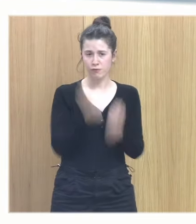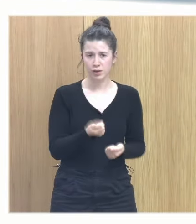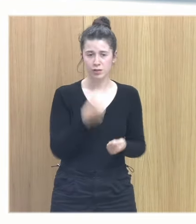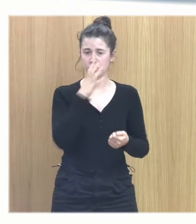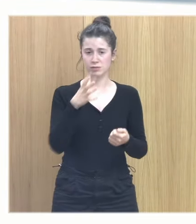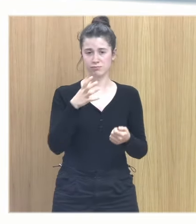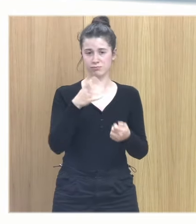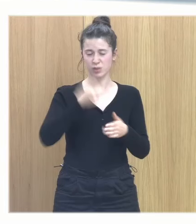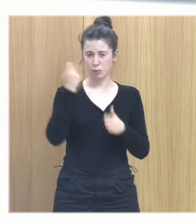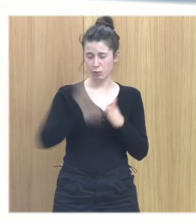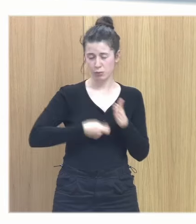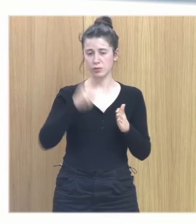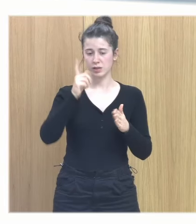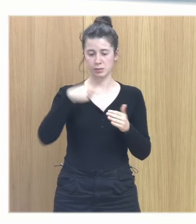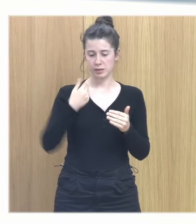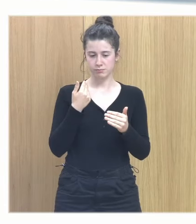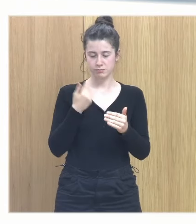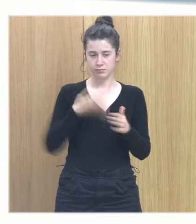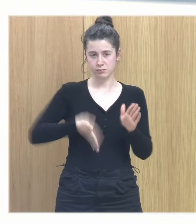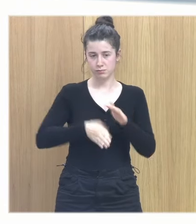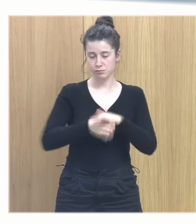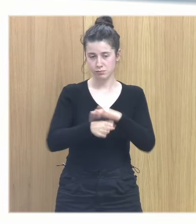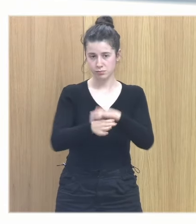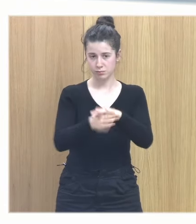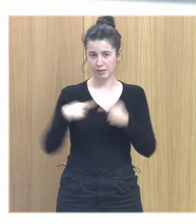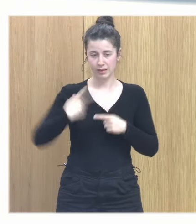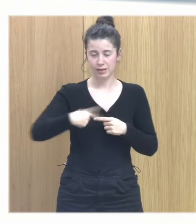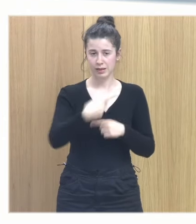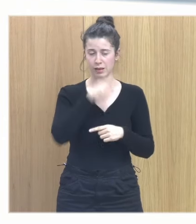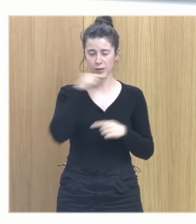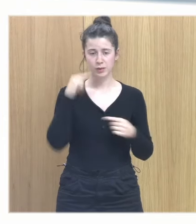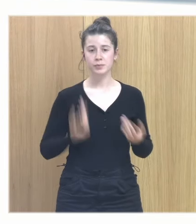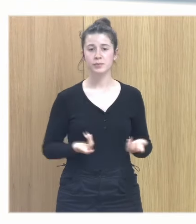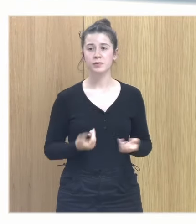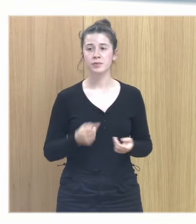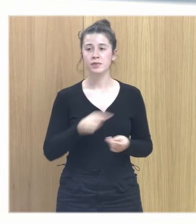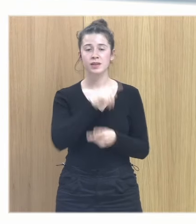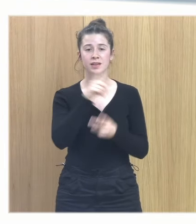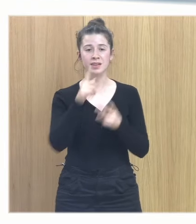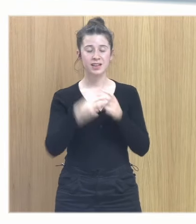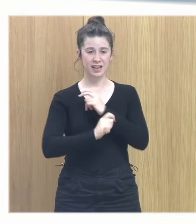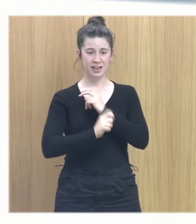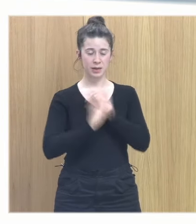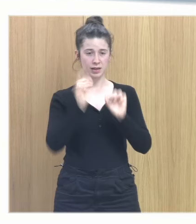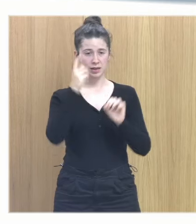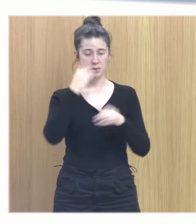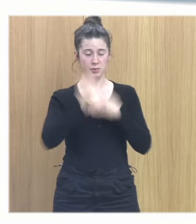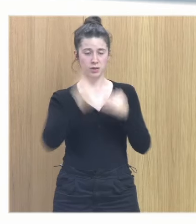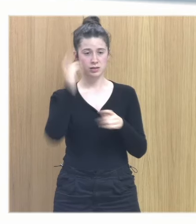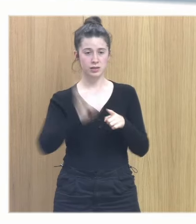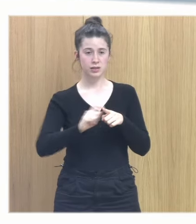dolor demasiado continuado a lo largo de cada día segunda clave del proceso psicoterapéutico la mirada